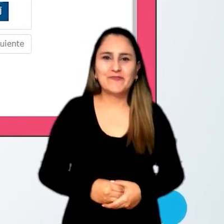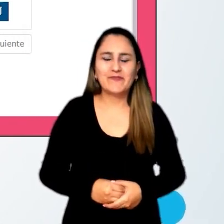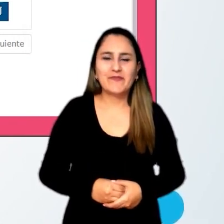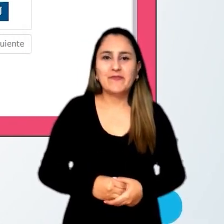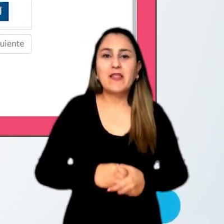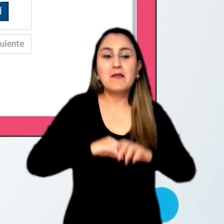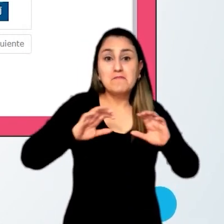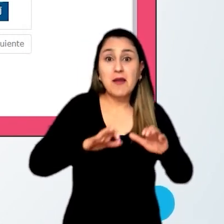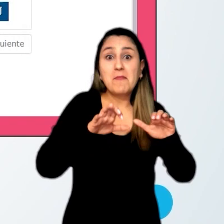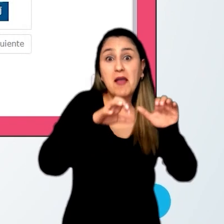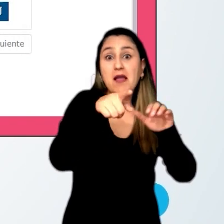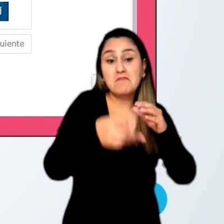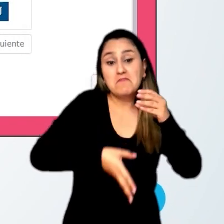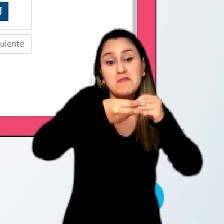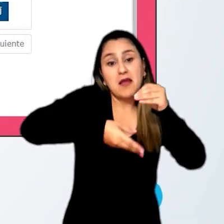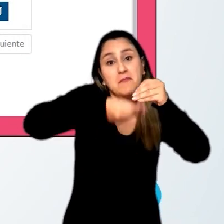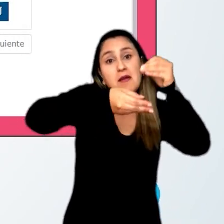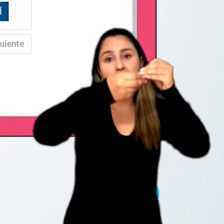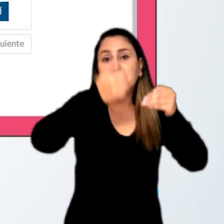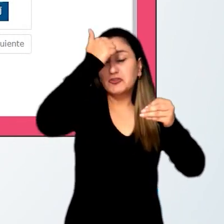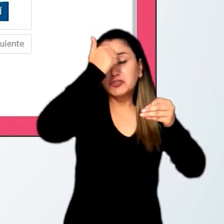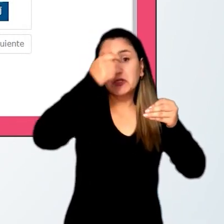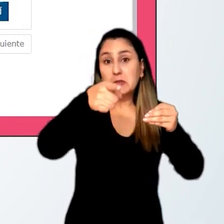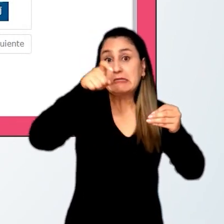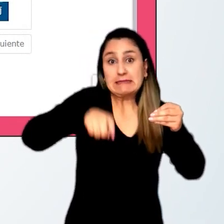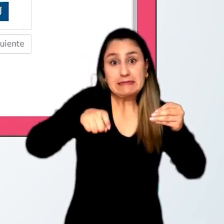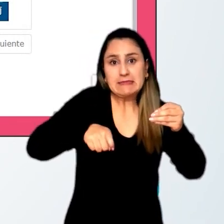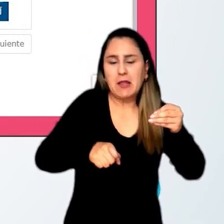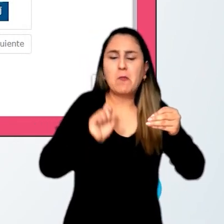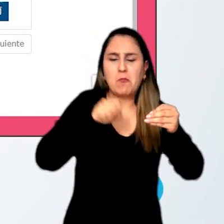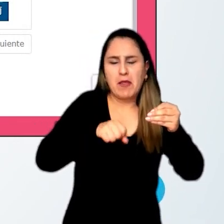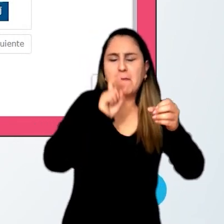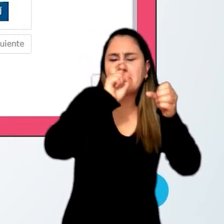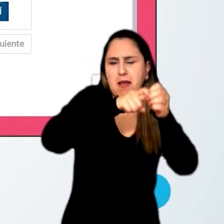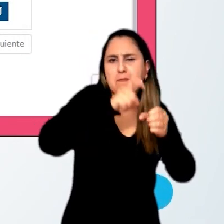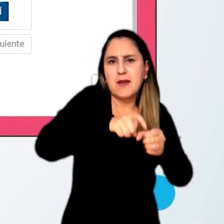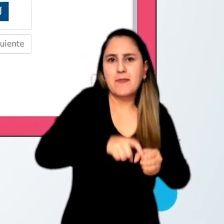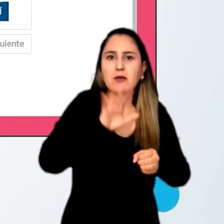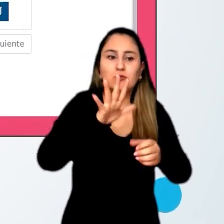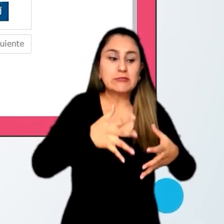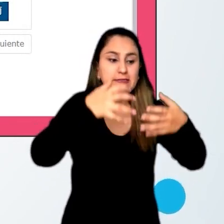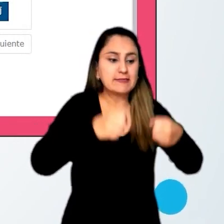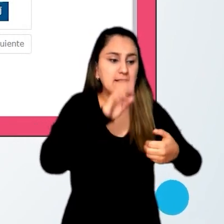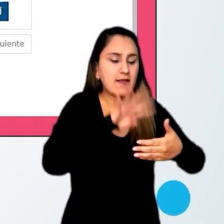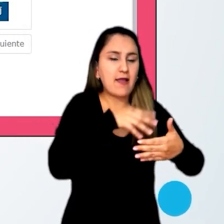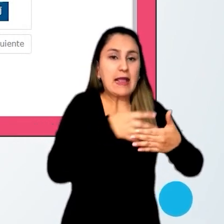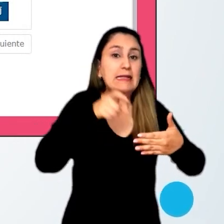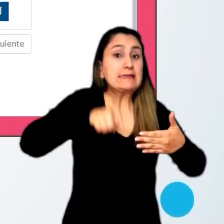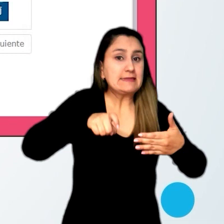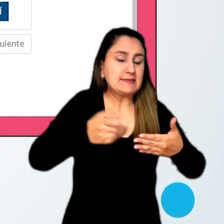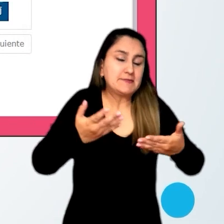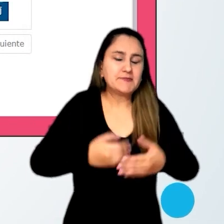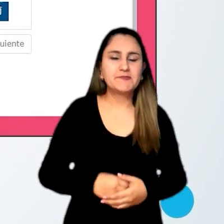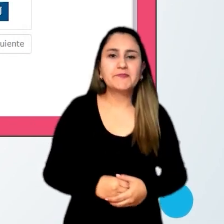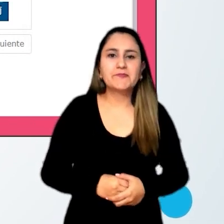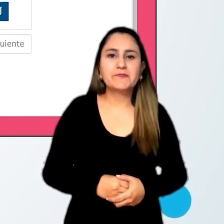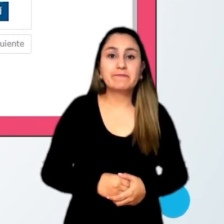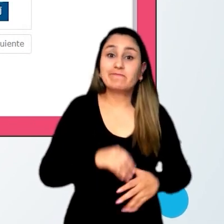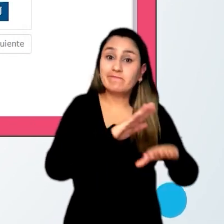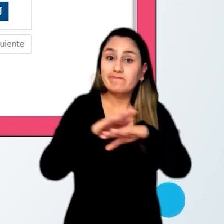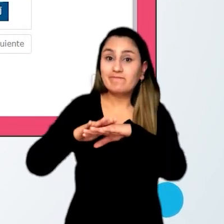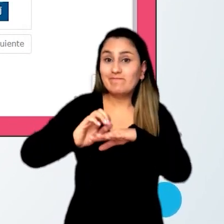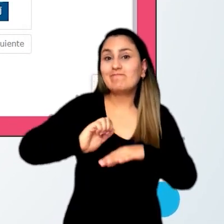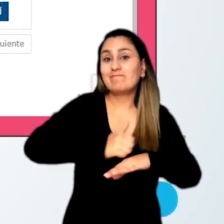Realice la acción agregar docente tantas veces como docentes de su sede jornada deba inscribir. Señor